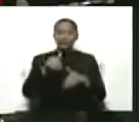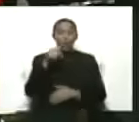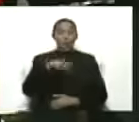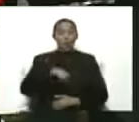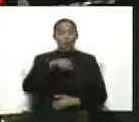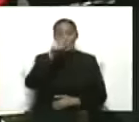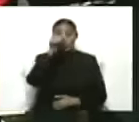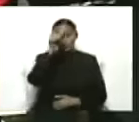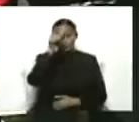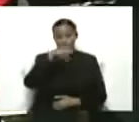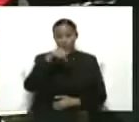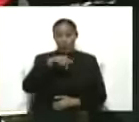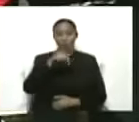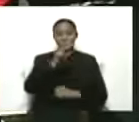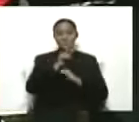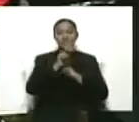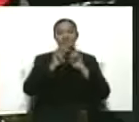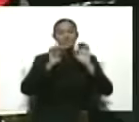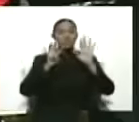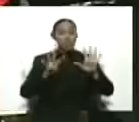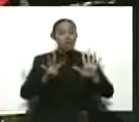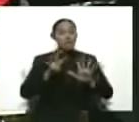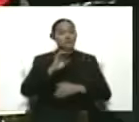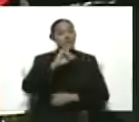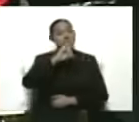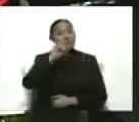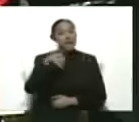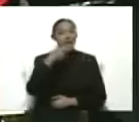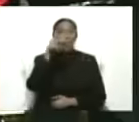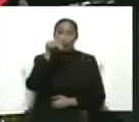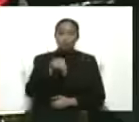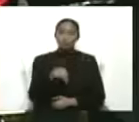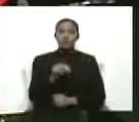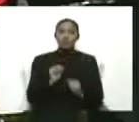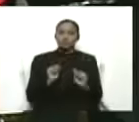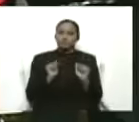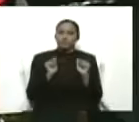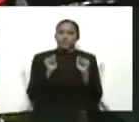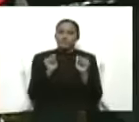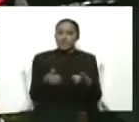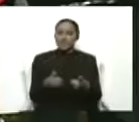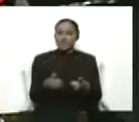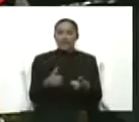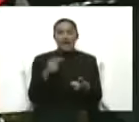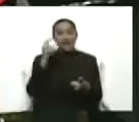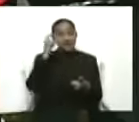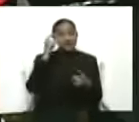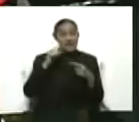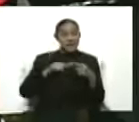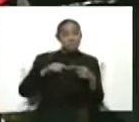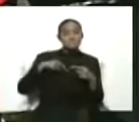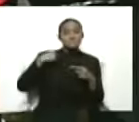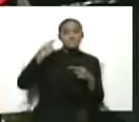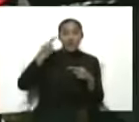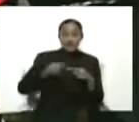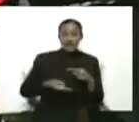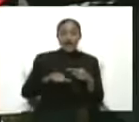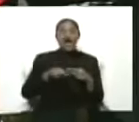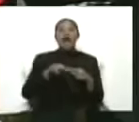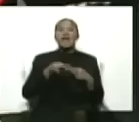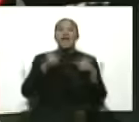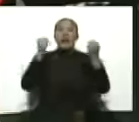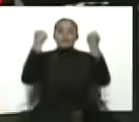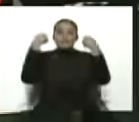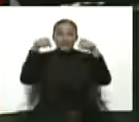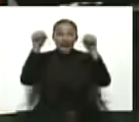damos inicio a esta fiesta electoral que arranca en el día de mañana con el simulacro,